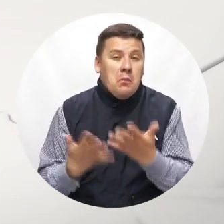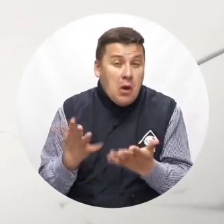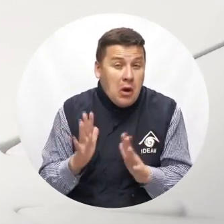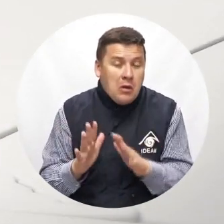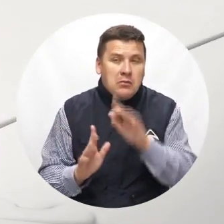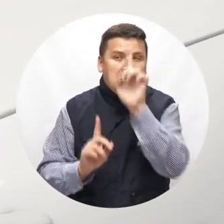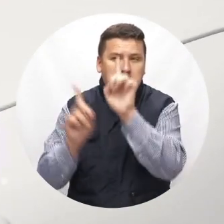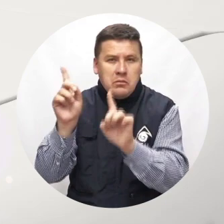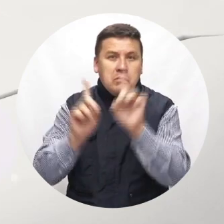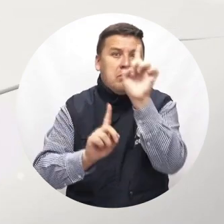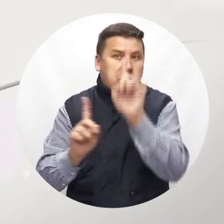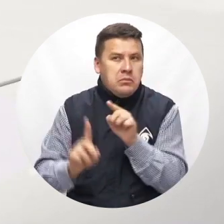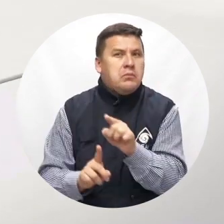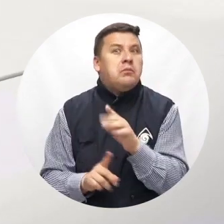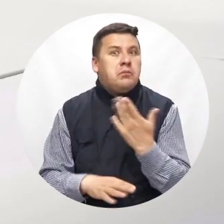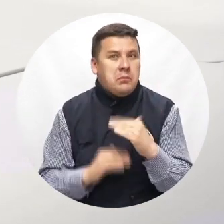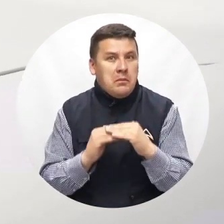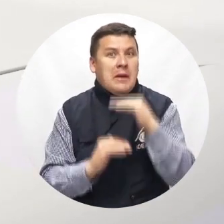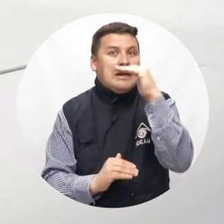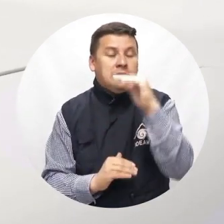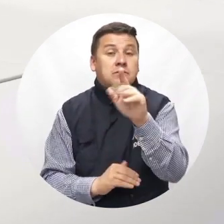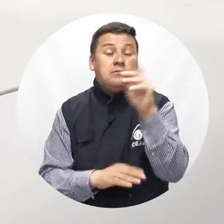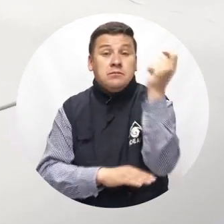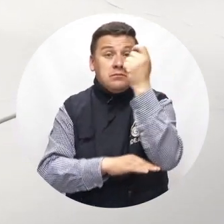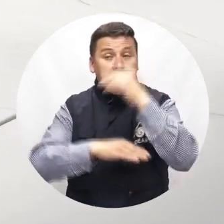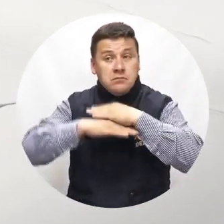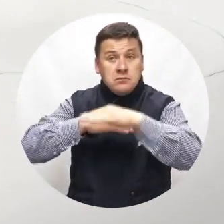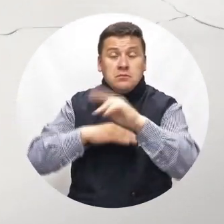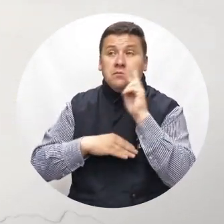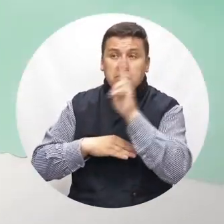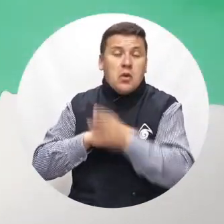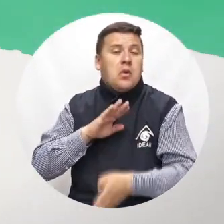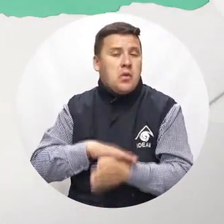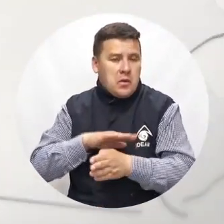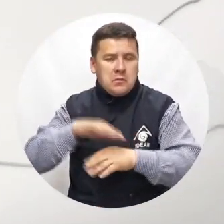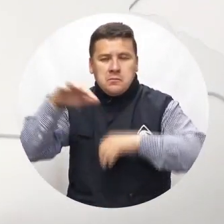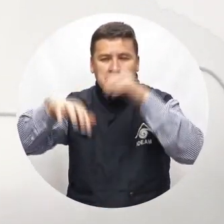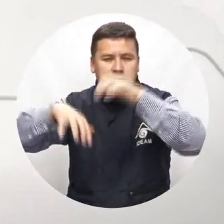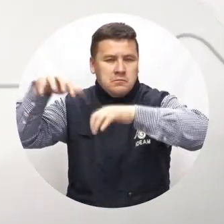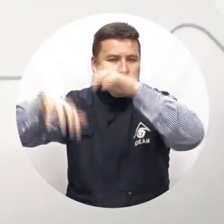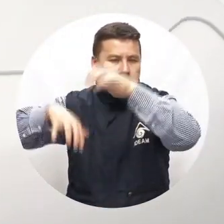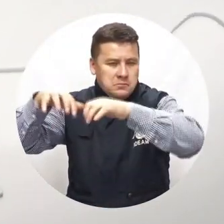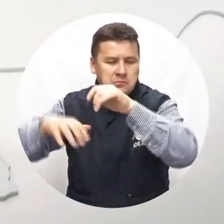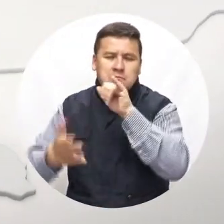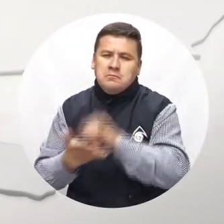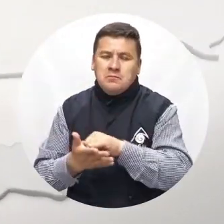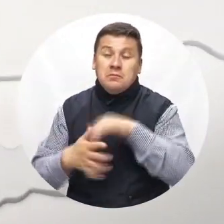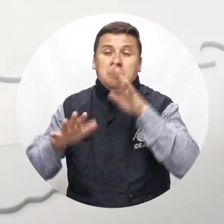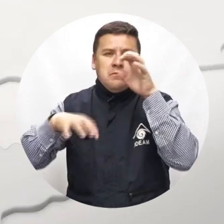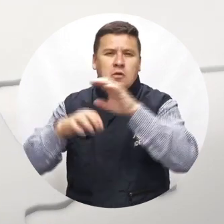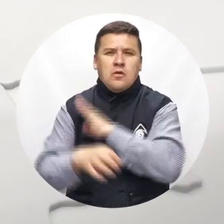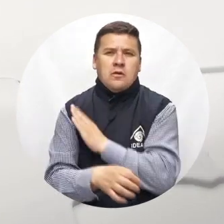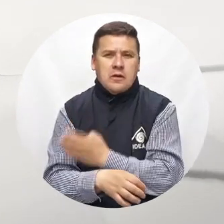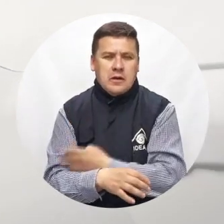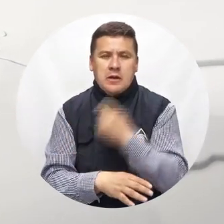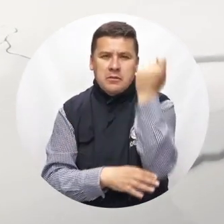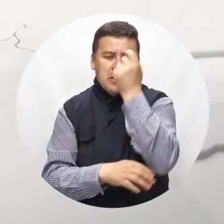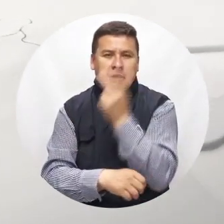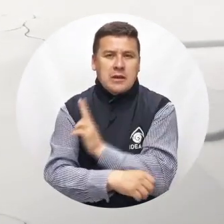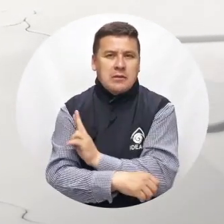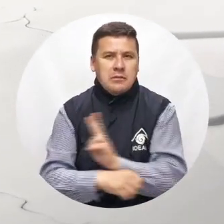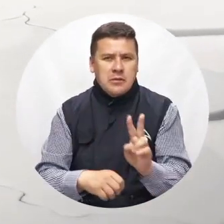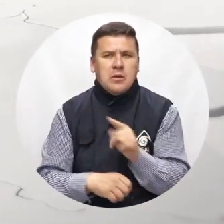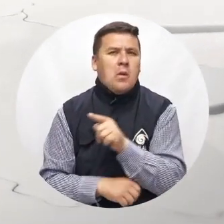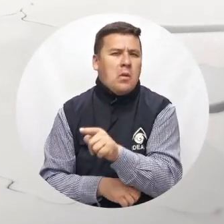cielos de Antioquia, Tolima, Cundinamarca y Santanderes. Las probabilidades de descargas eléctricas son altas. Los llanos colombianos todavía